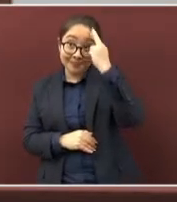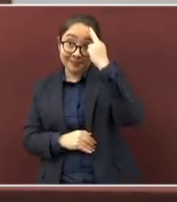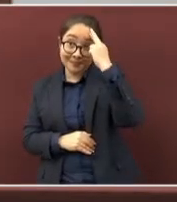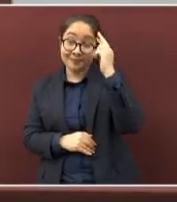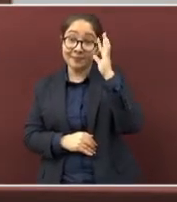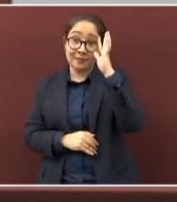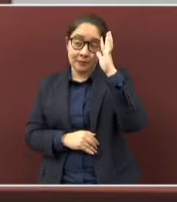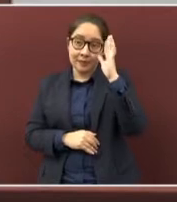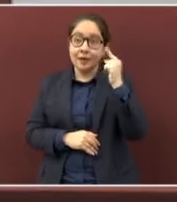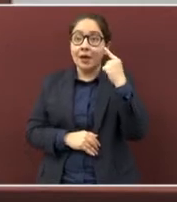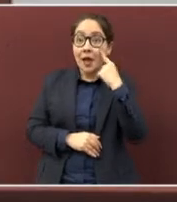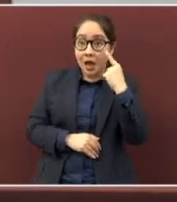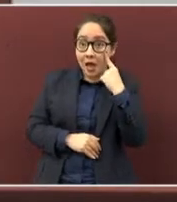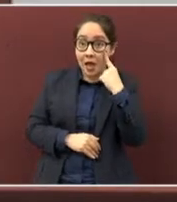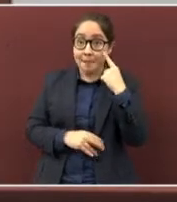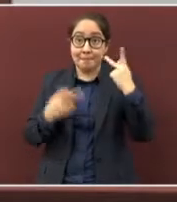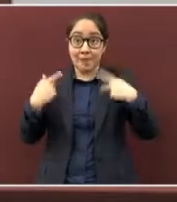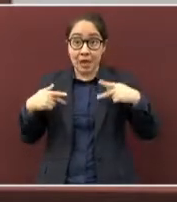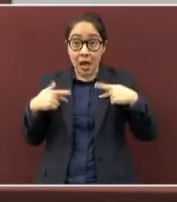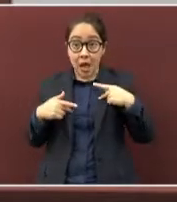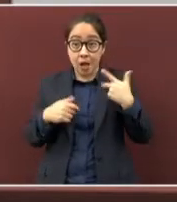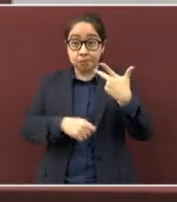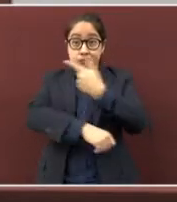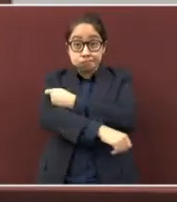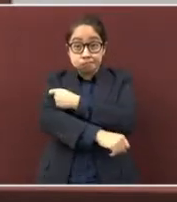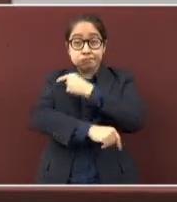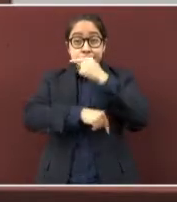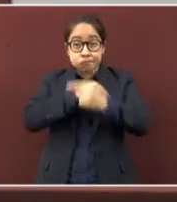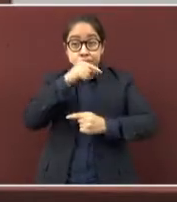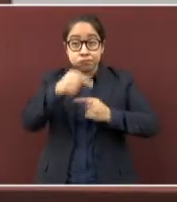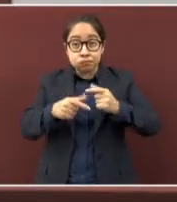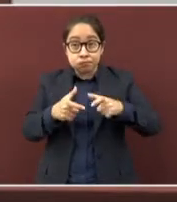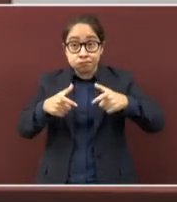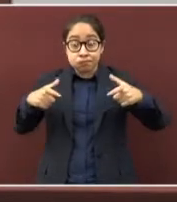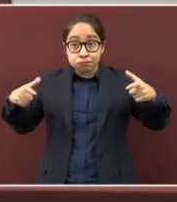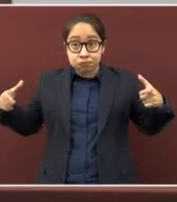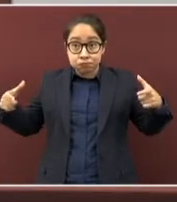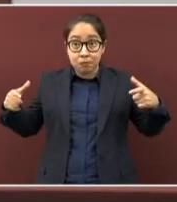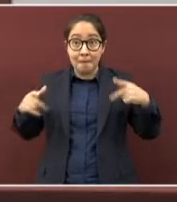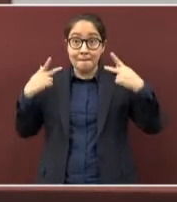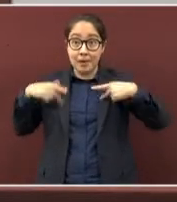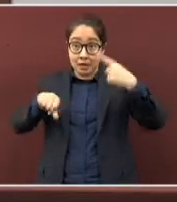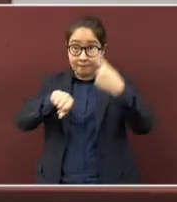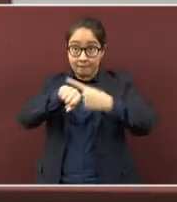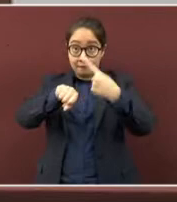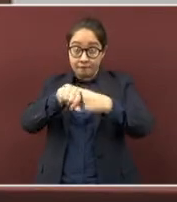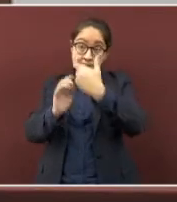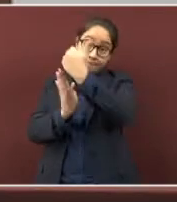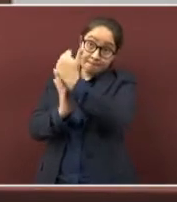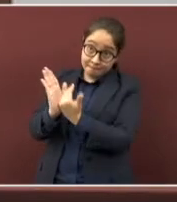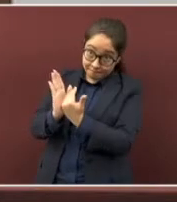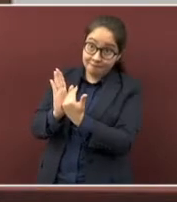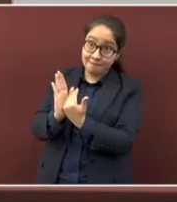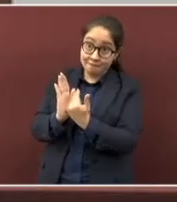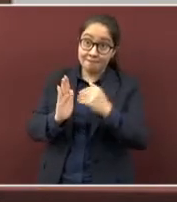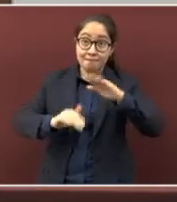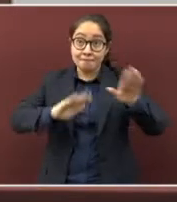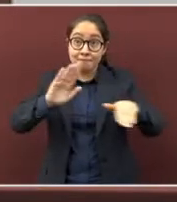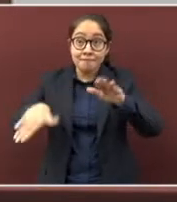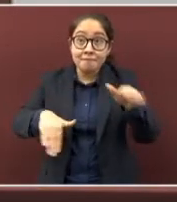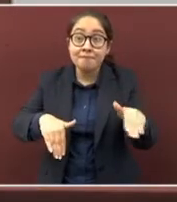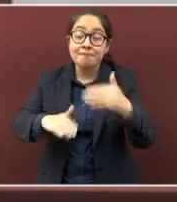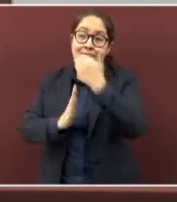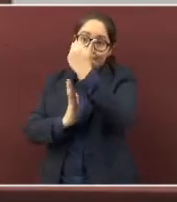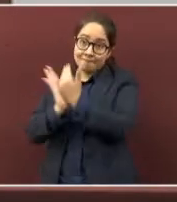que a mayor número de vacunados, menos enfermos, menos fallecidos, y